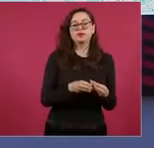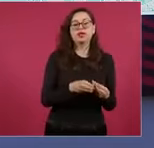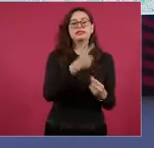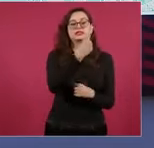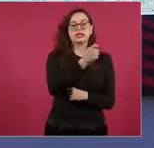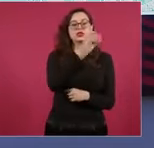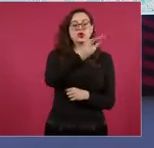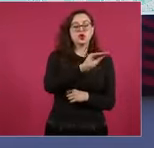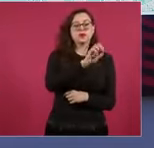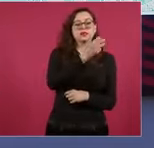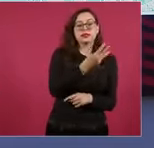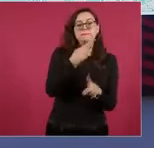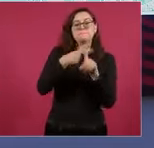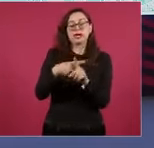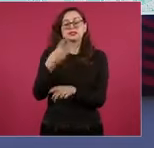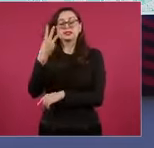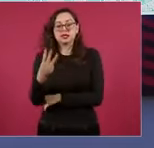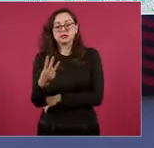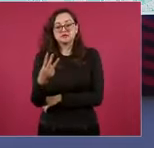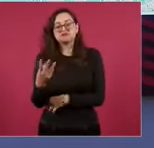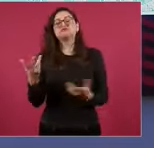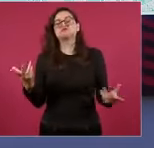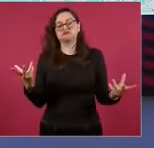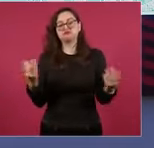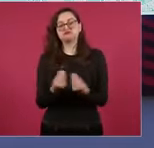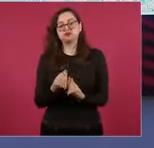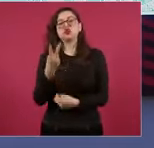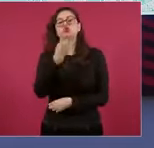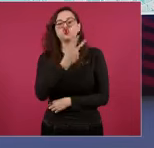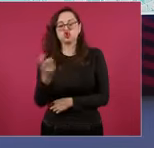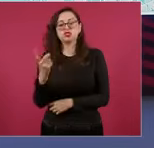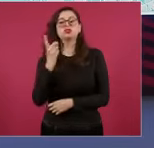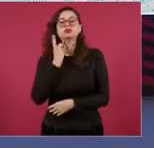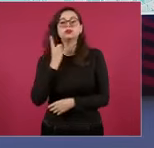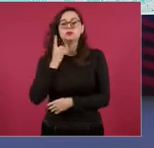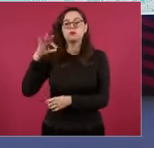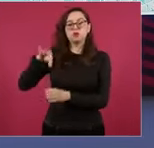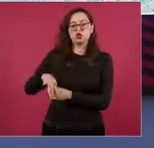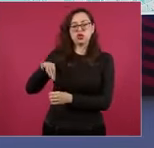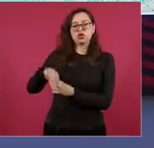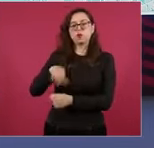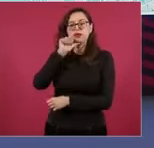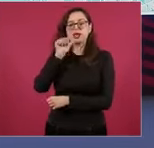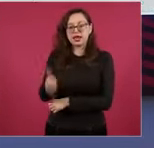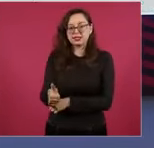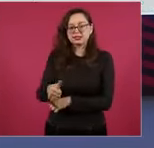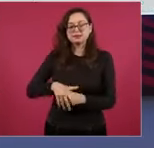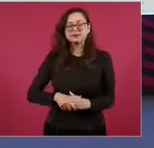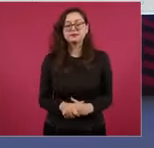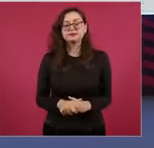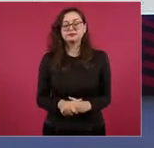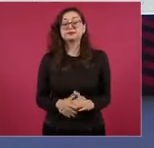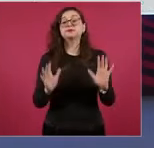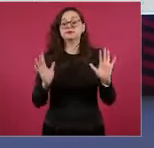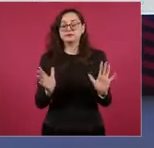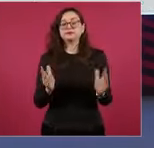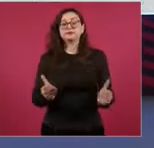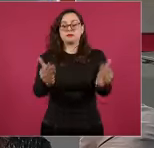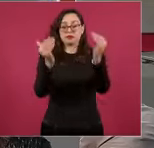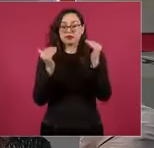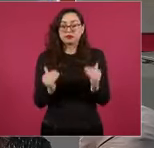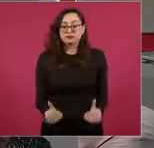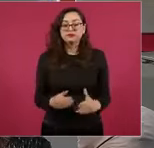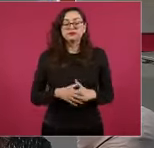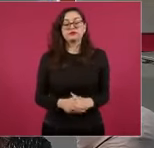más estos tres, te dan los 200 diputados plurinominales. Adelante. Finalmente